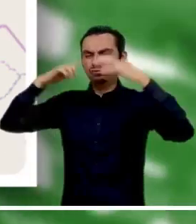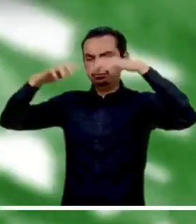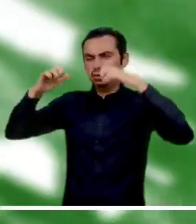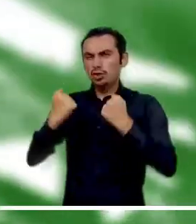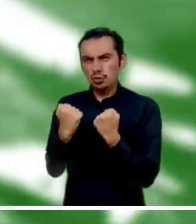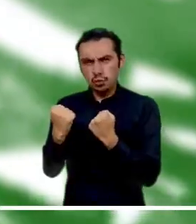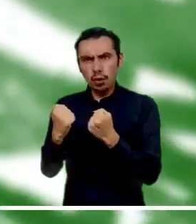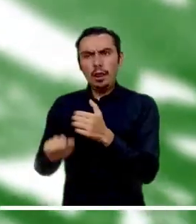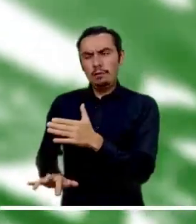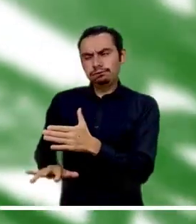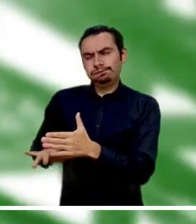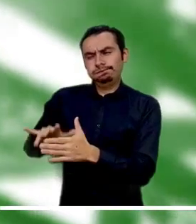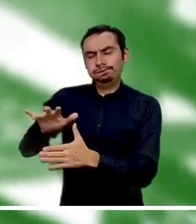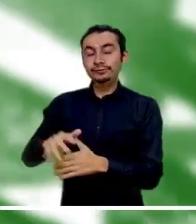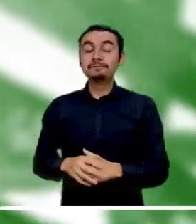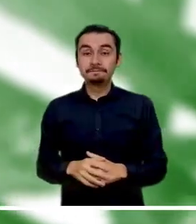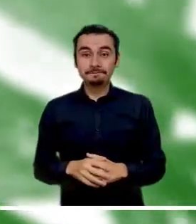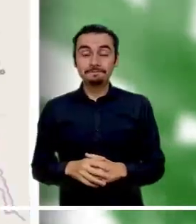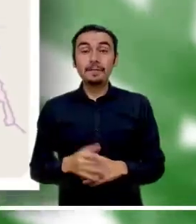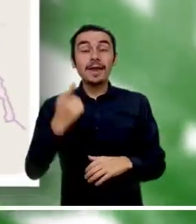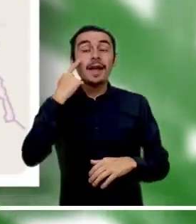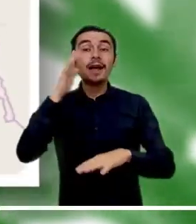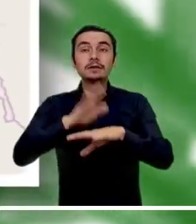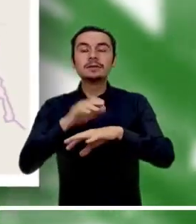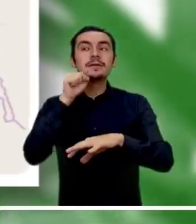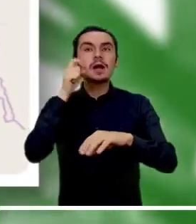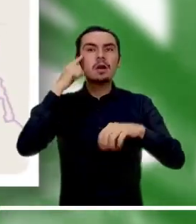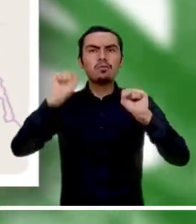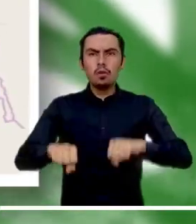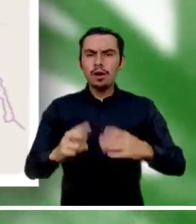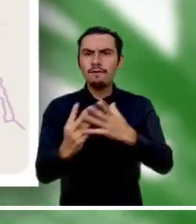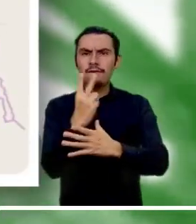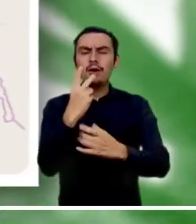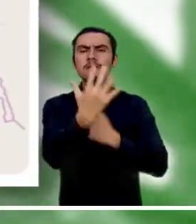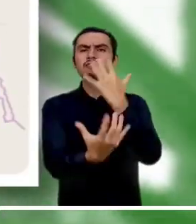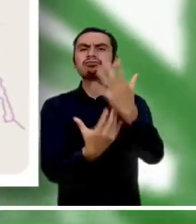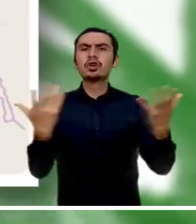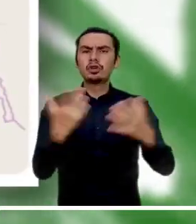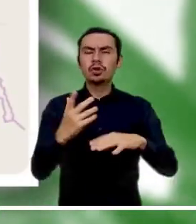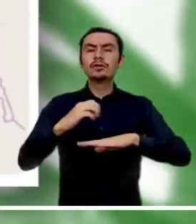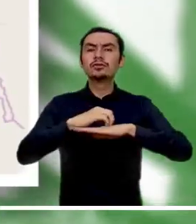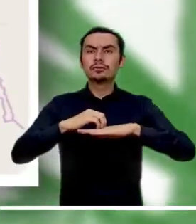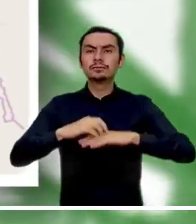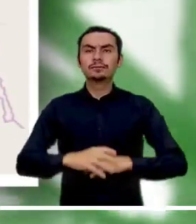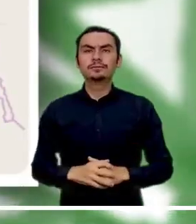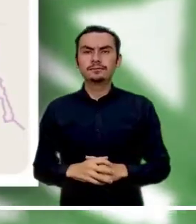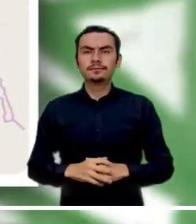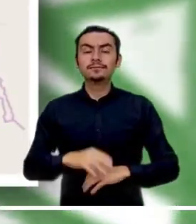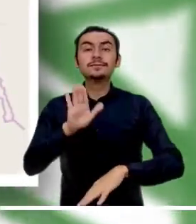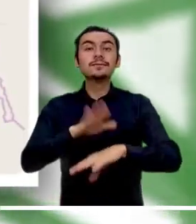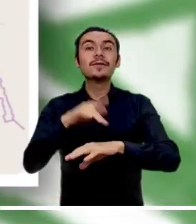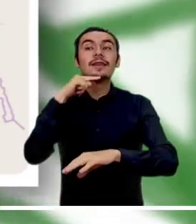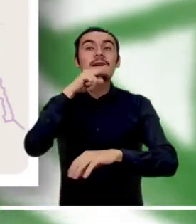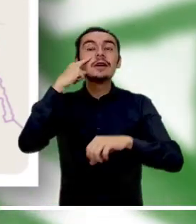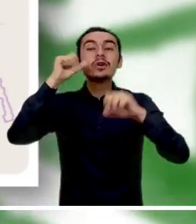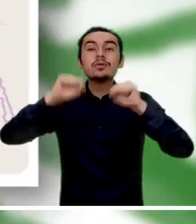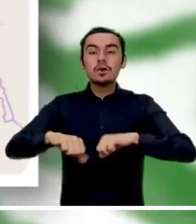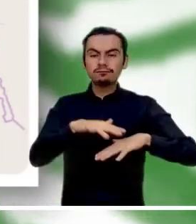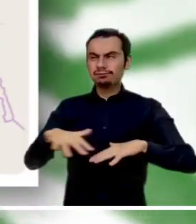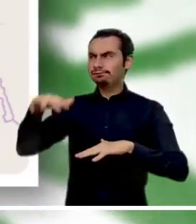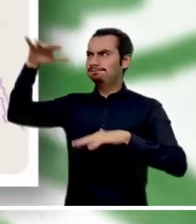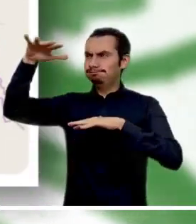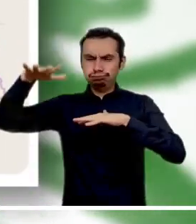Alerta naranja por moderada probabilidad de incendios en la cobertura vegetal de los departamentos de Valle del Cauca, Huila y Tolima.